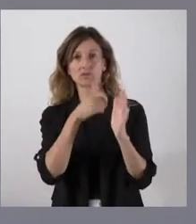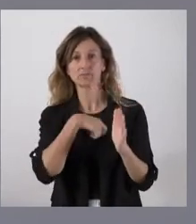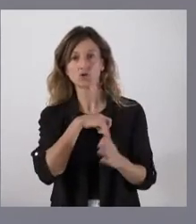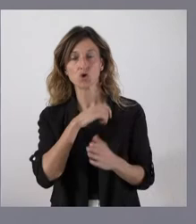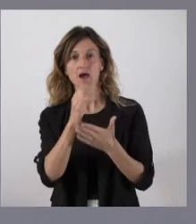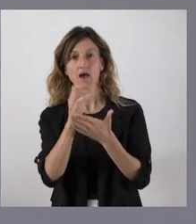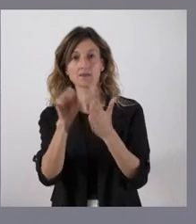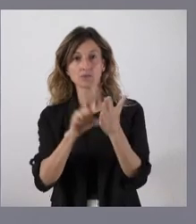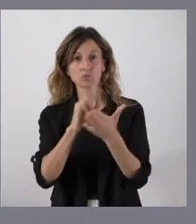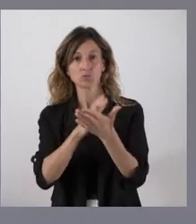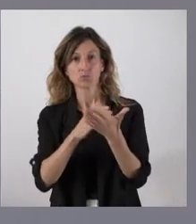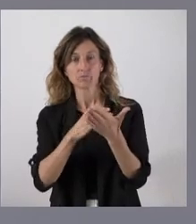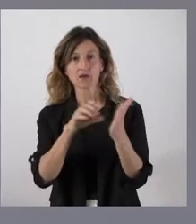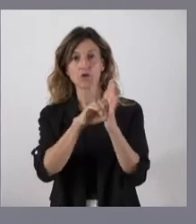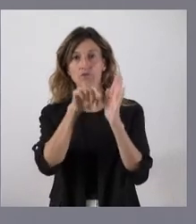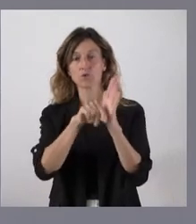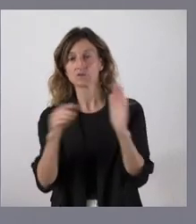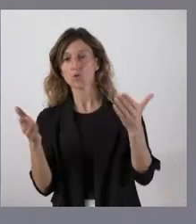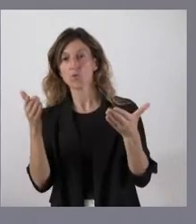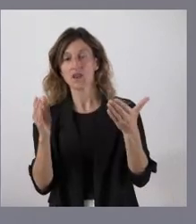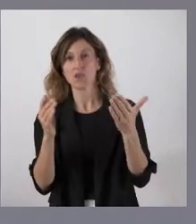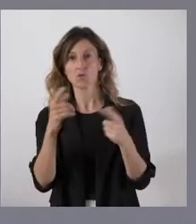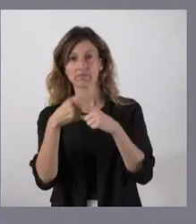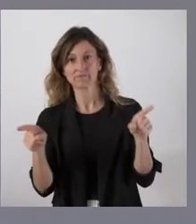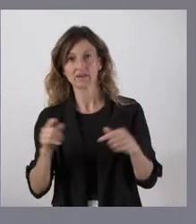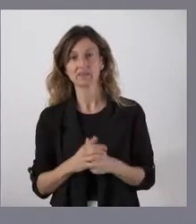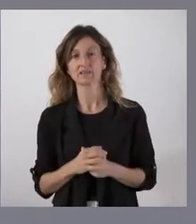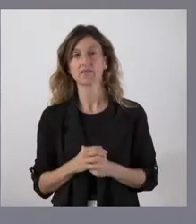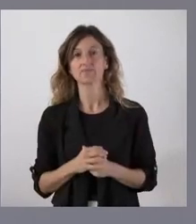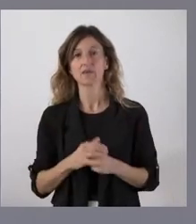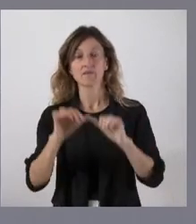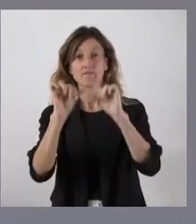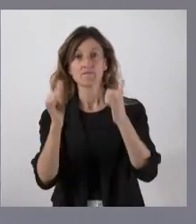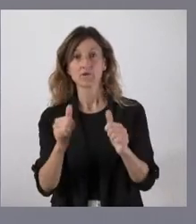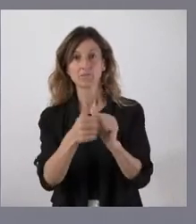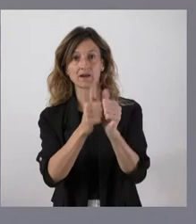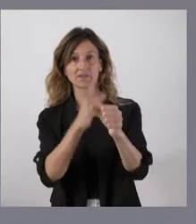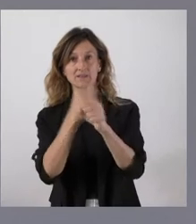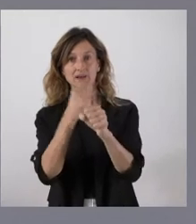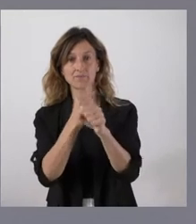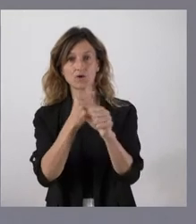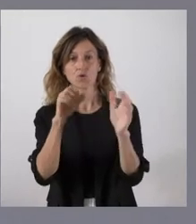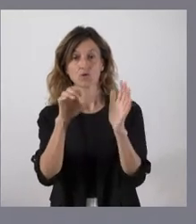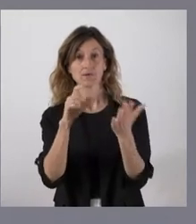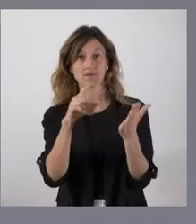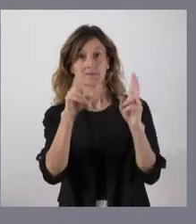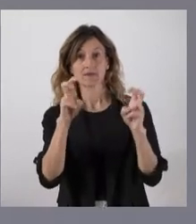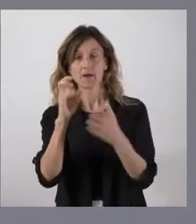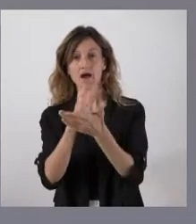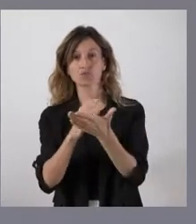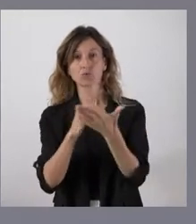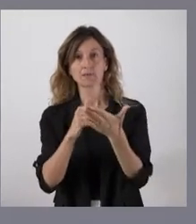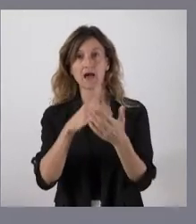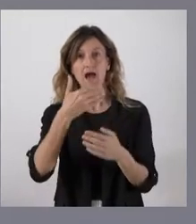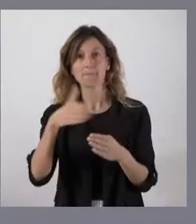autonomía, código ético. Así lo que se hace lógicamente es configurar esa referencia del trabajo en torno a la Constitución de autonomía y luego en un documento